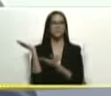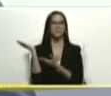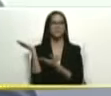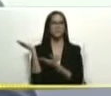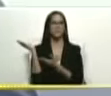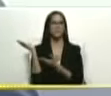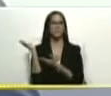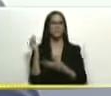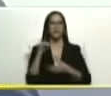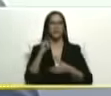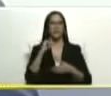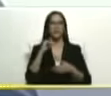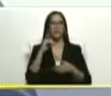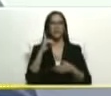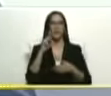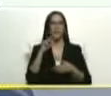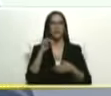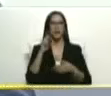Ildemaro Villarreal